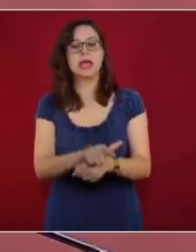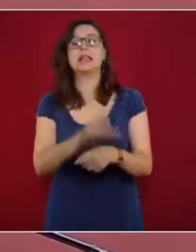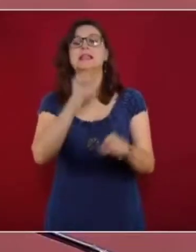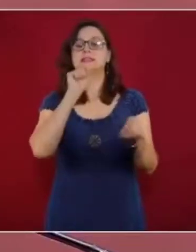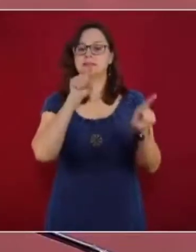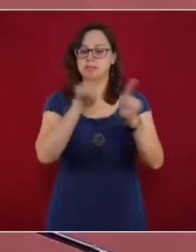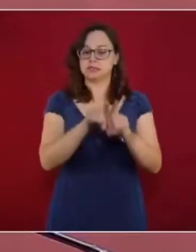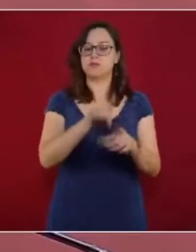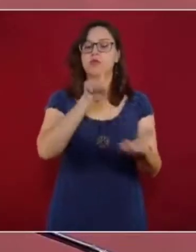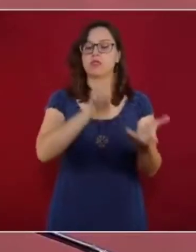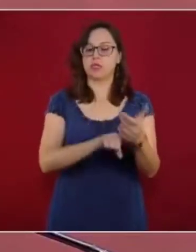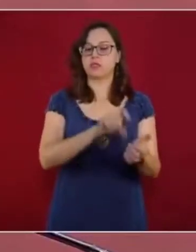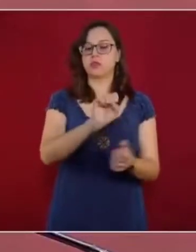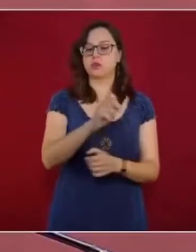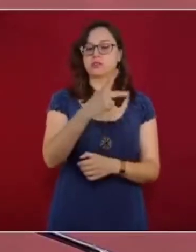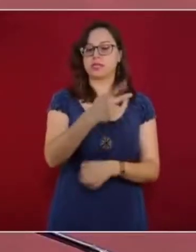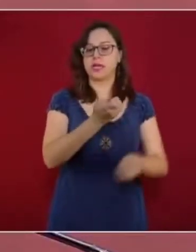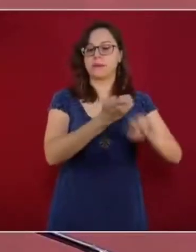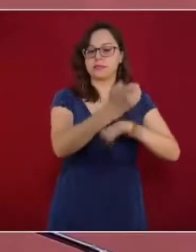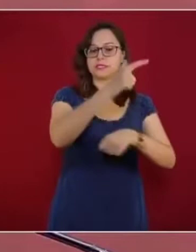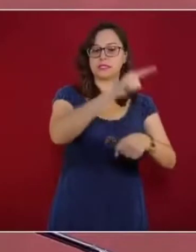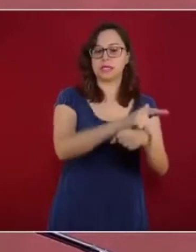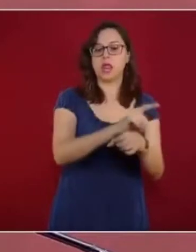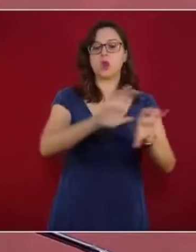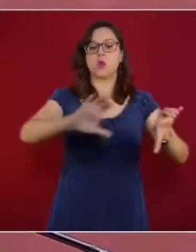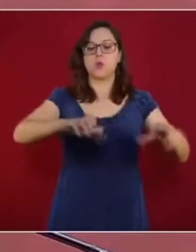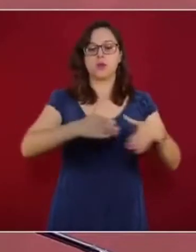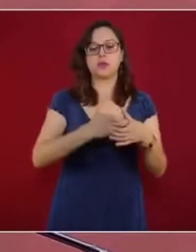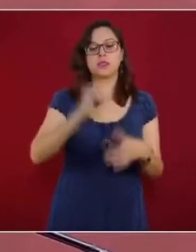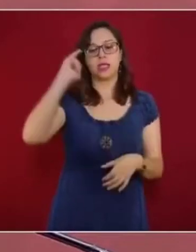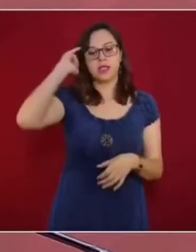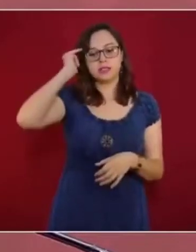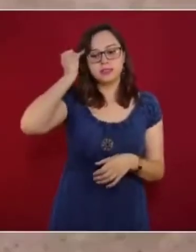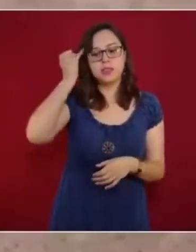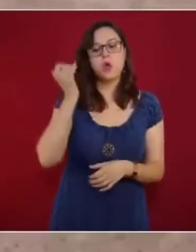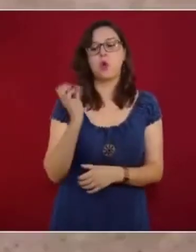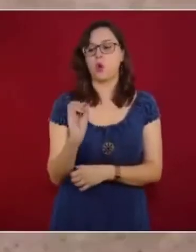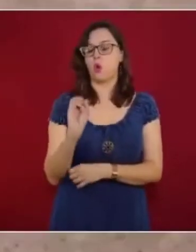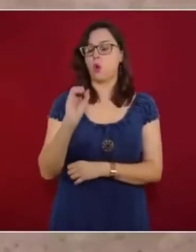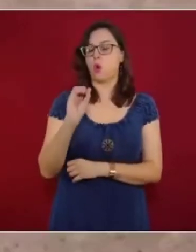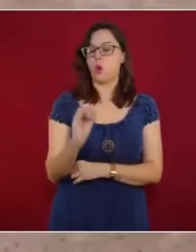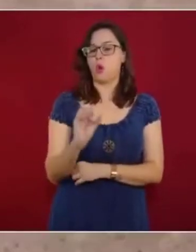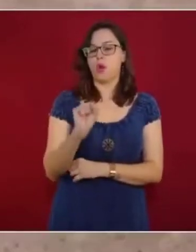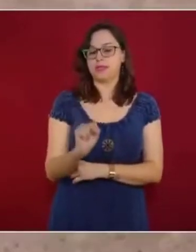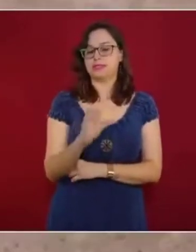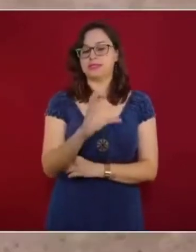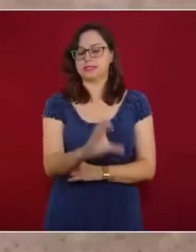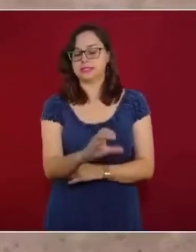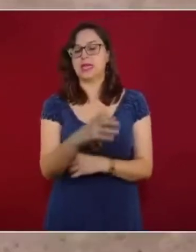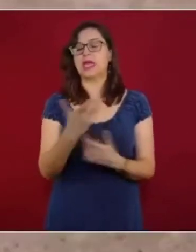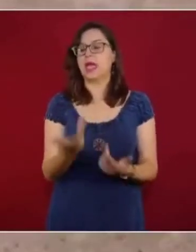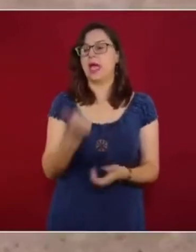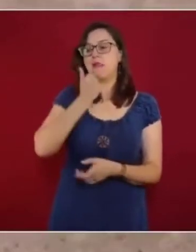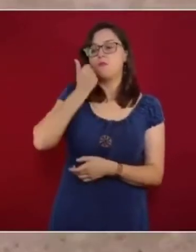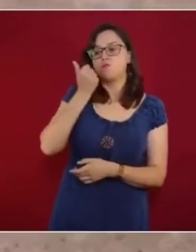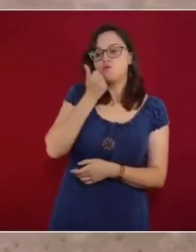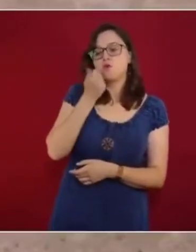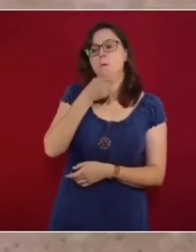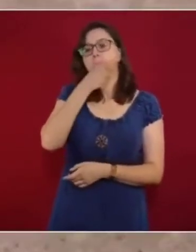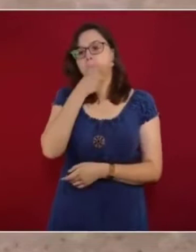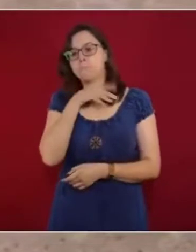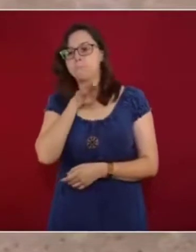educación de los estados, a las comunidades indígenas, a las organizaciones sociales, a alumnos y padres de familia, entre otros,